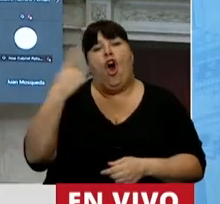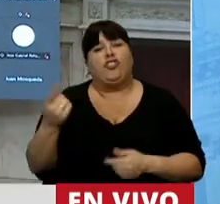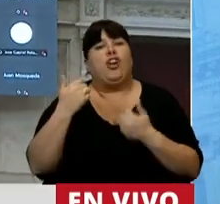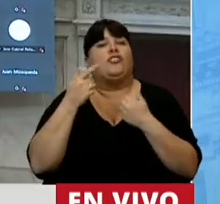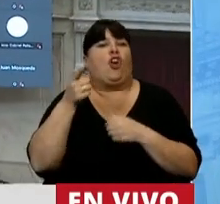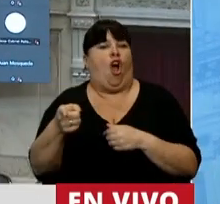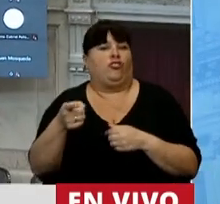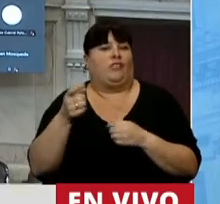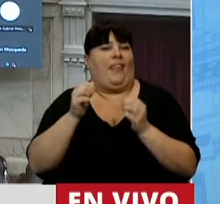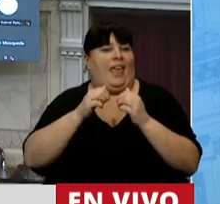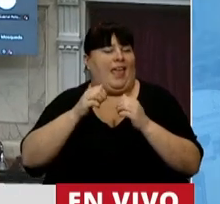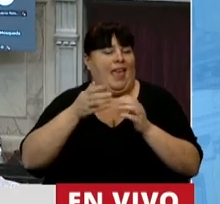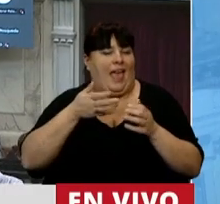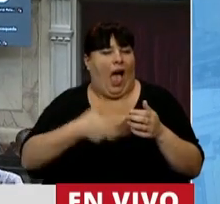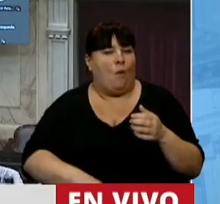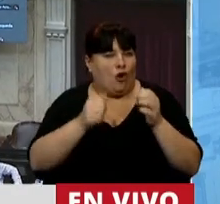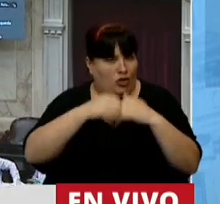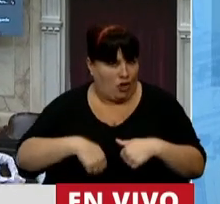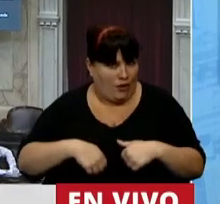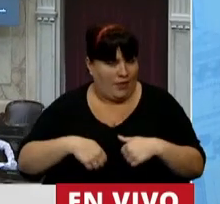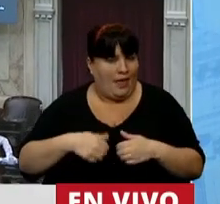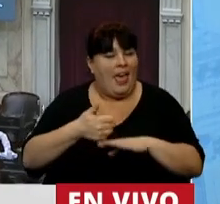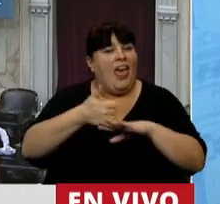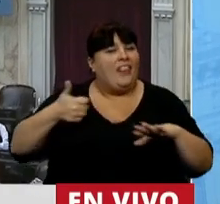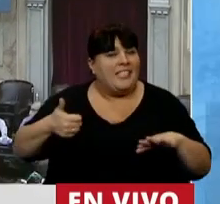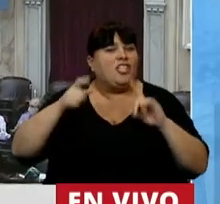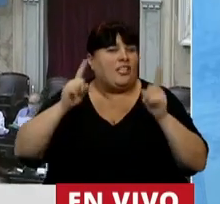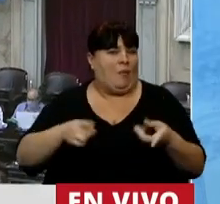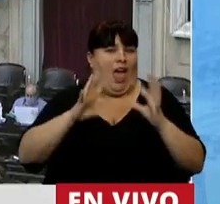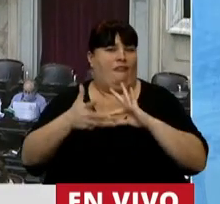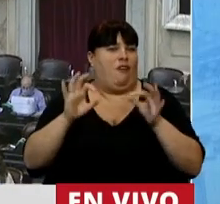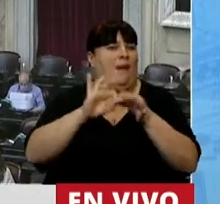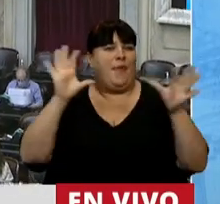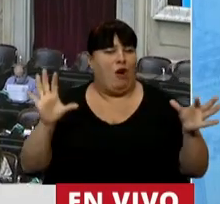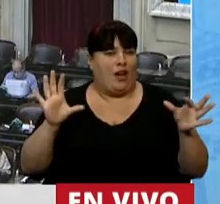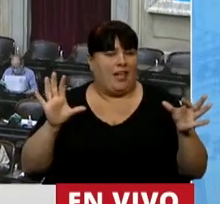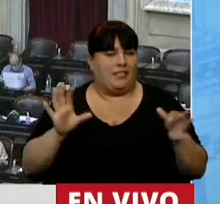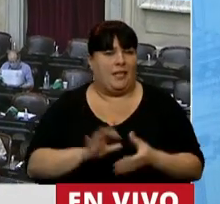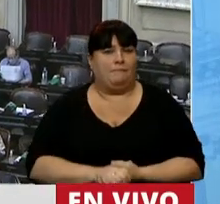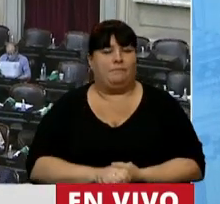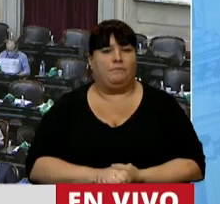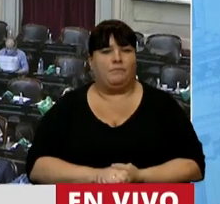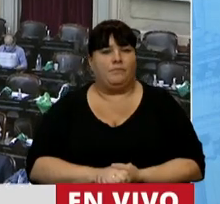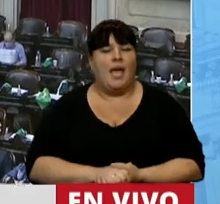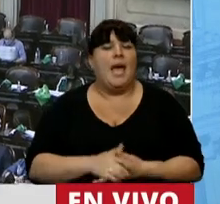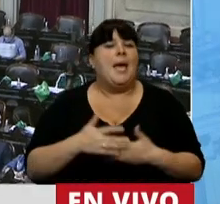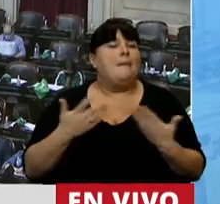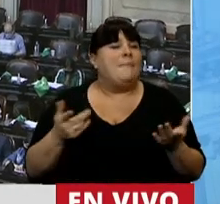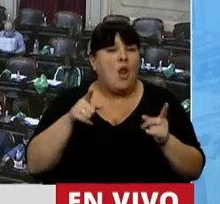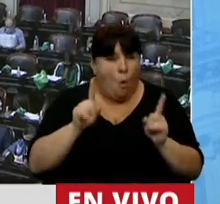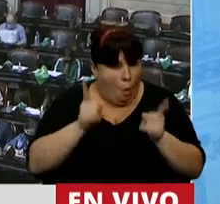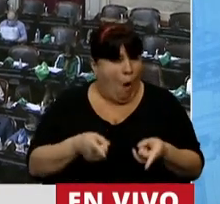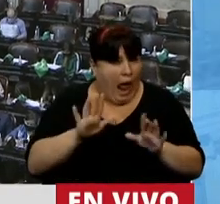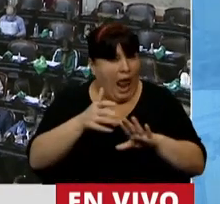estamos en contra. El disenso es también parte de la democracia. Pero ni aún